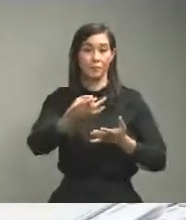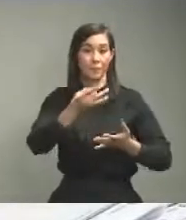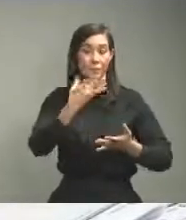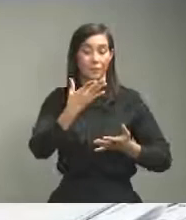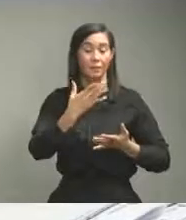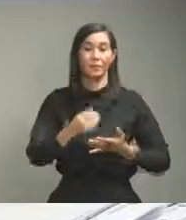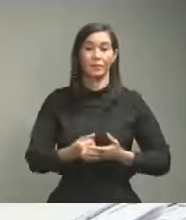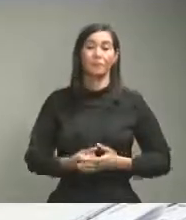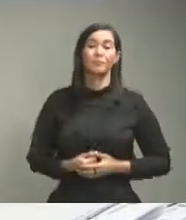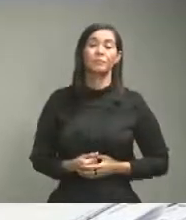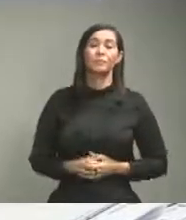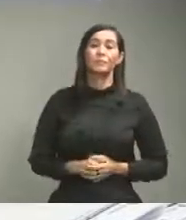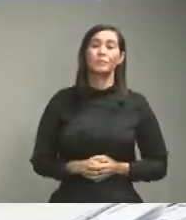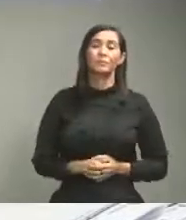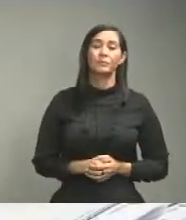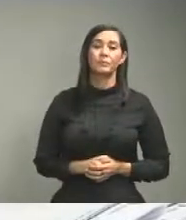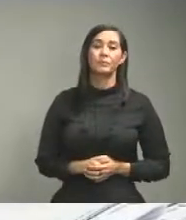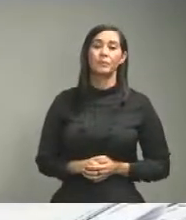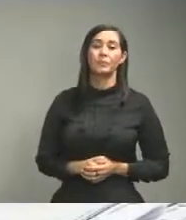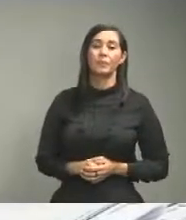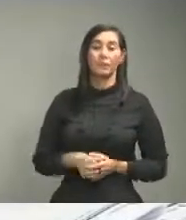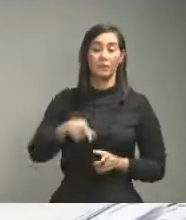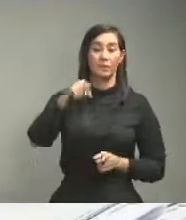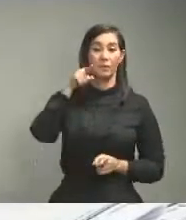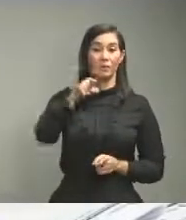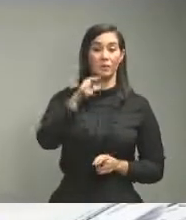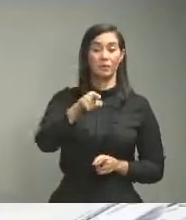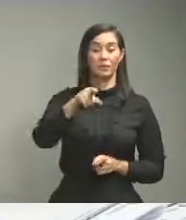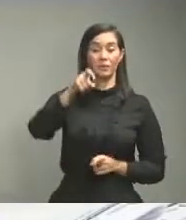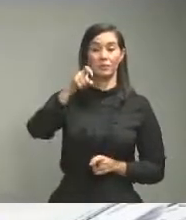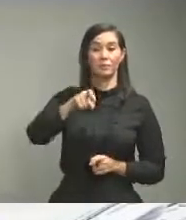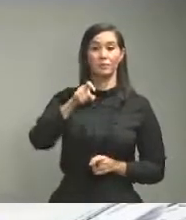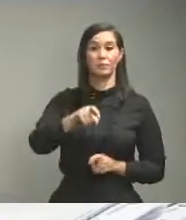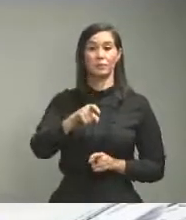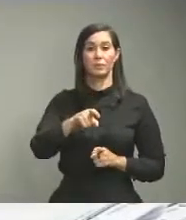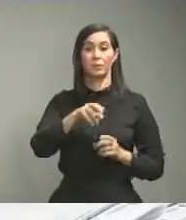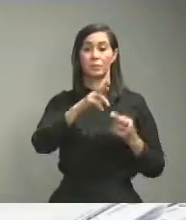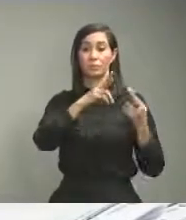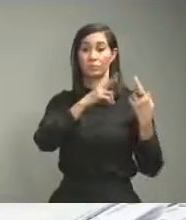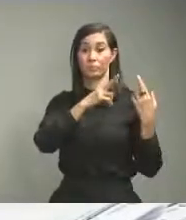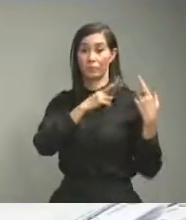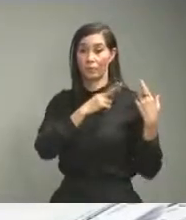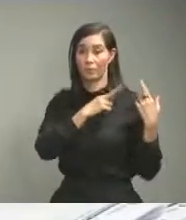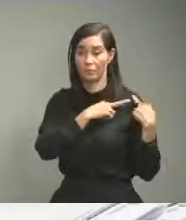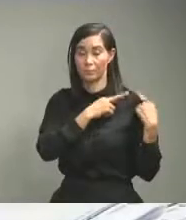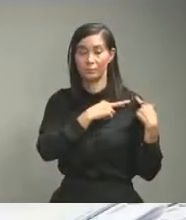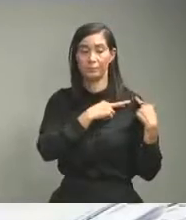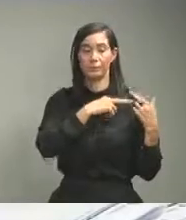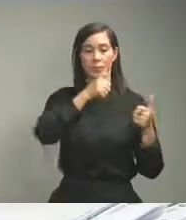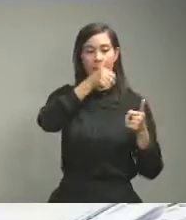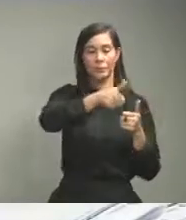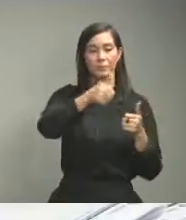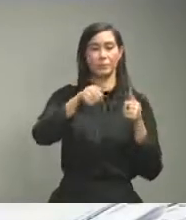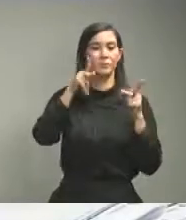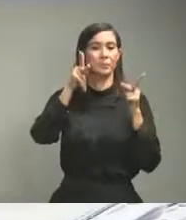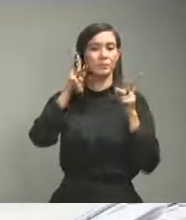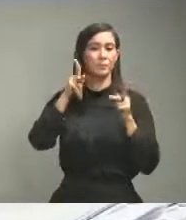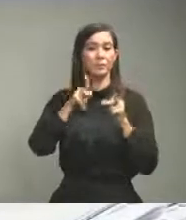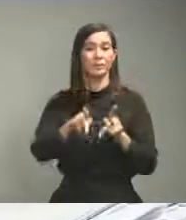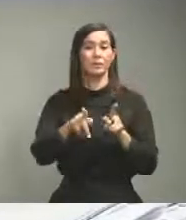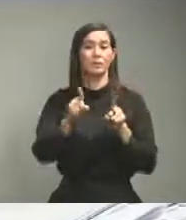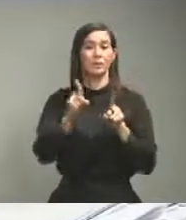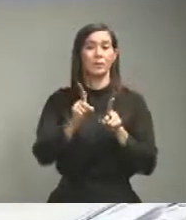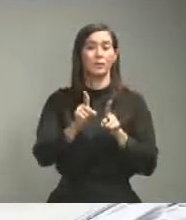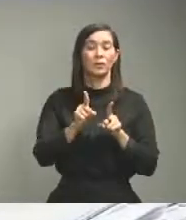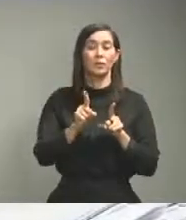usar y eso implica un cumplimiento de deberes por parte de los ciudadanos además de